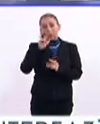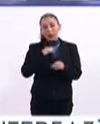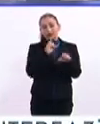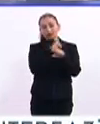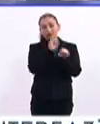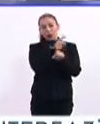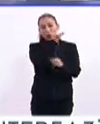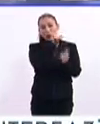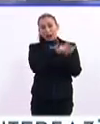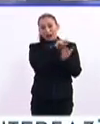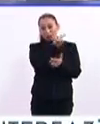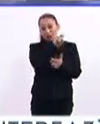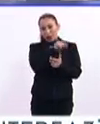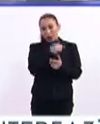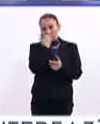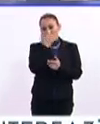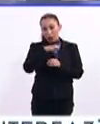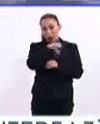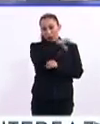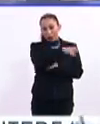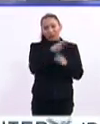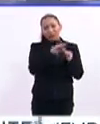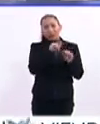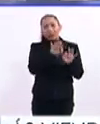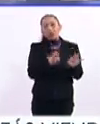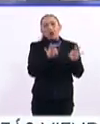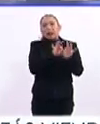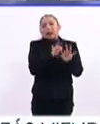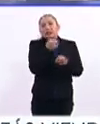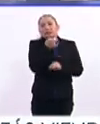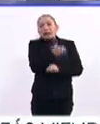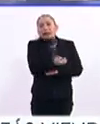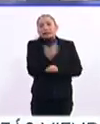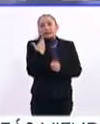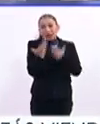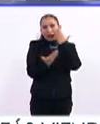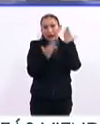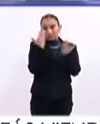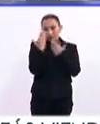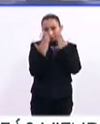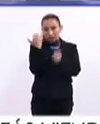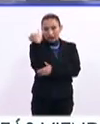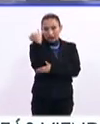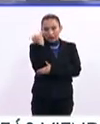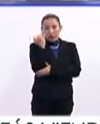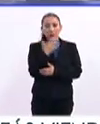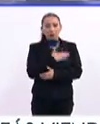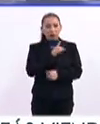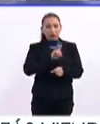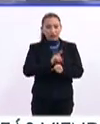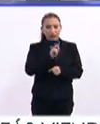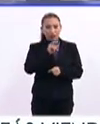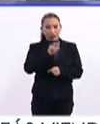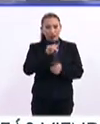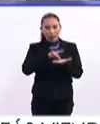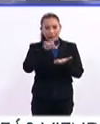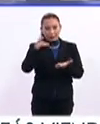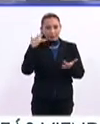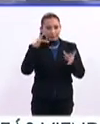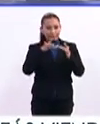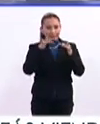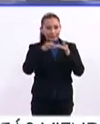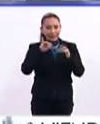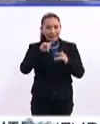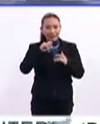supervisora de zona escolar y nos va a platicar qué tan importante es esta educación escolar. Muy buenos días, doctora. Muchísimas gracias por tomarnos